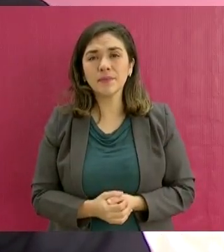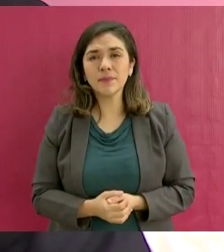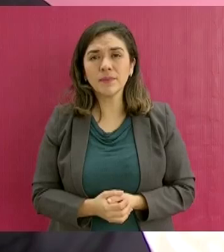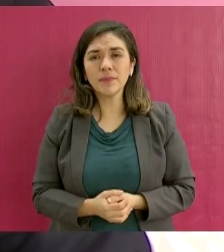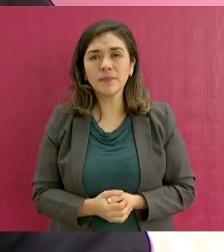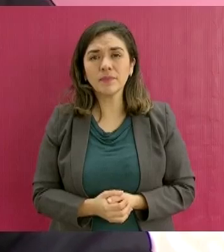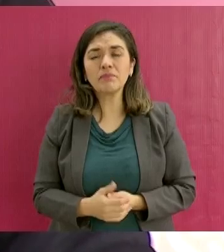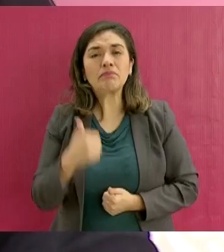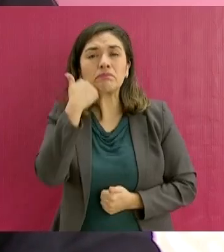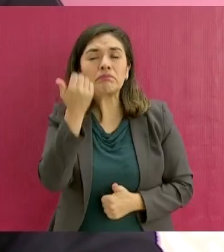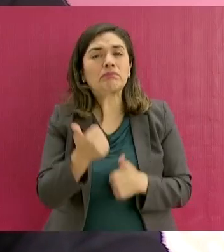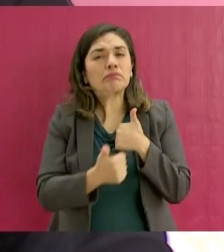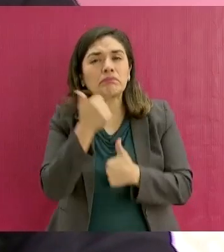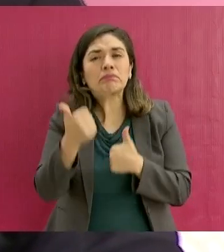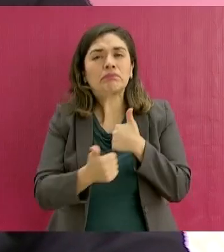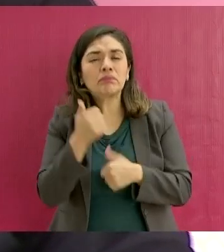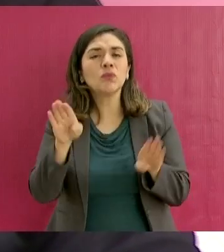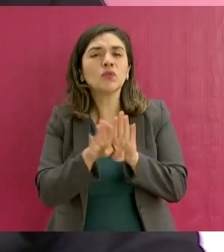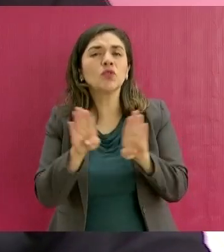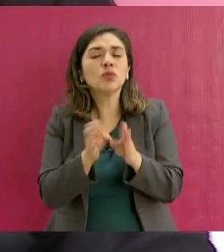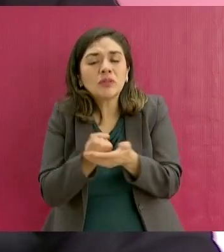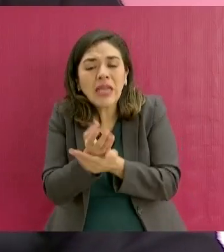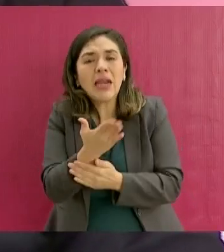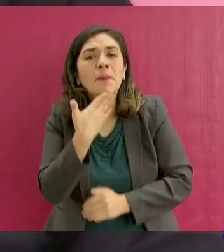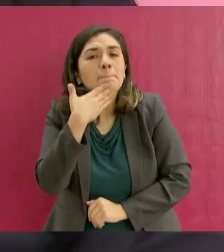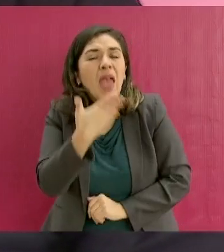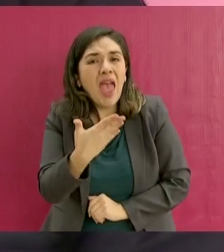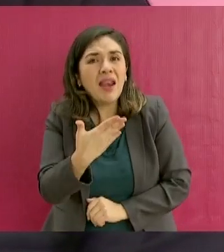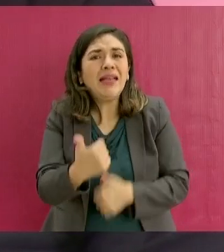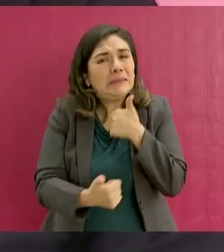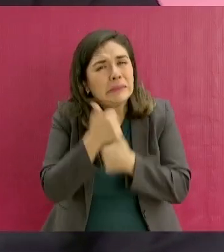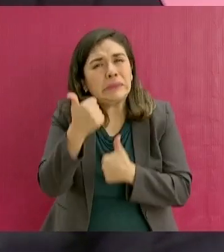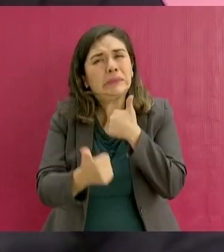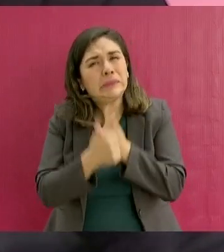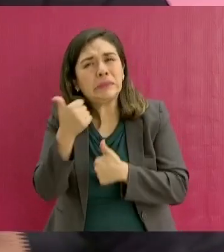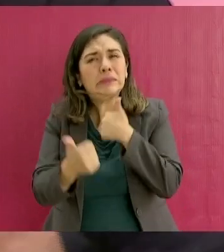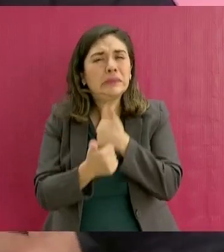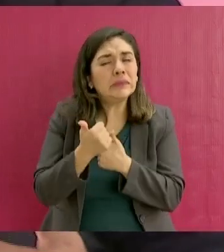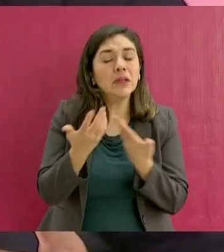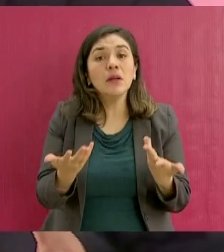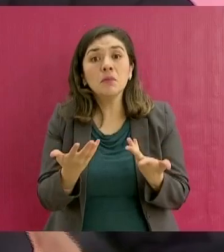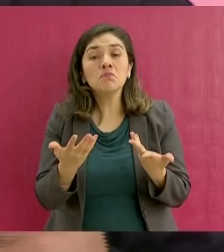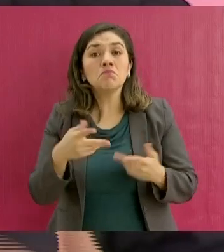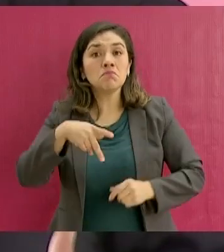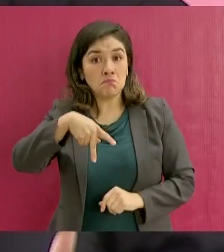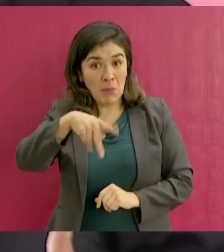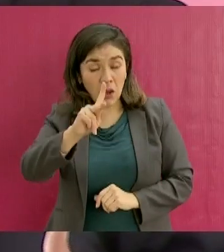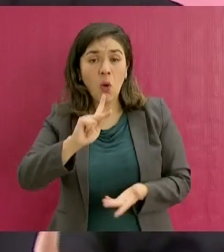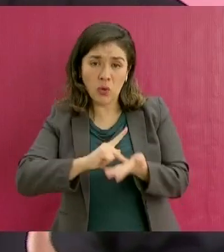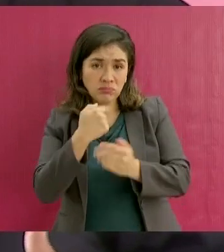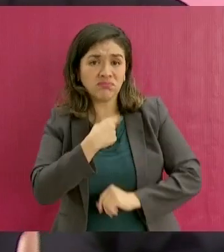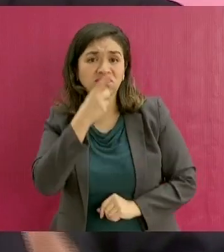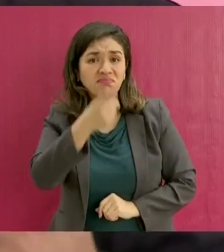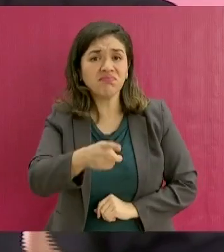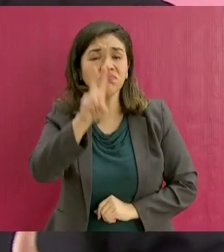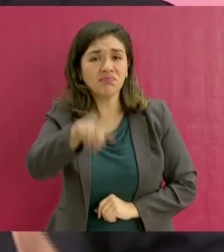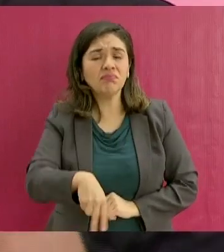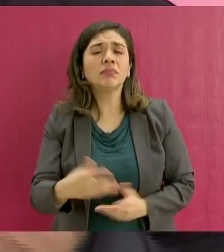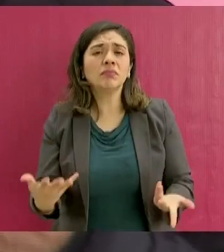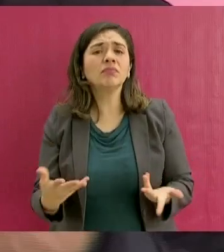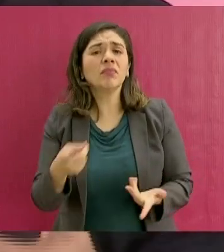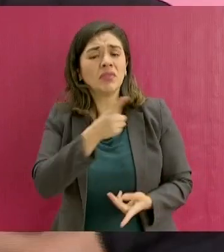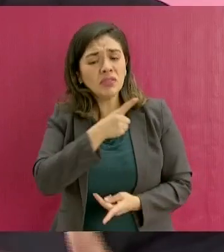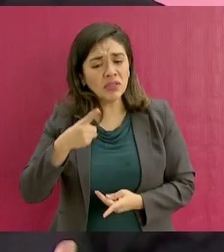buscando salir adelante. Pero, repito, tenemos